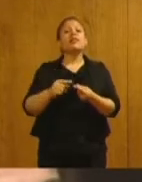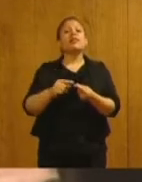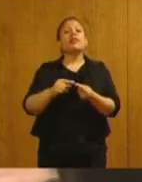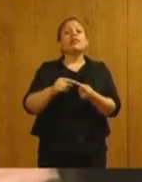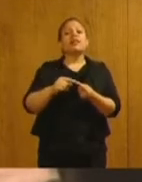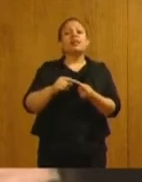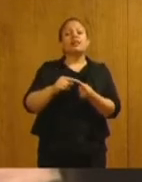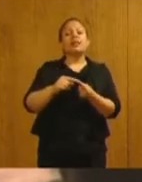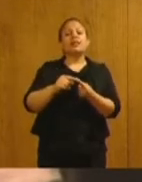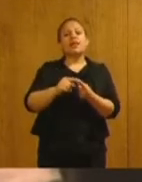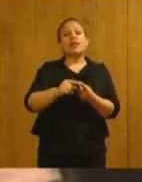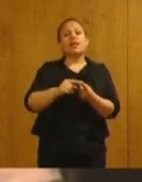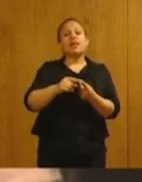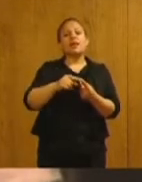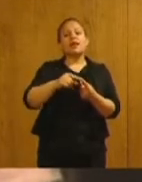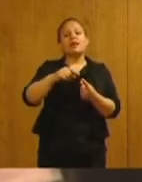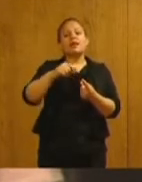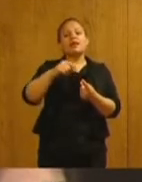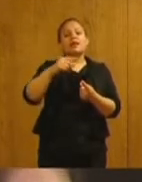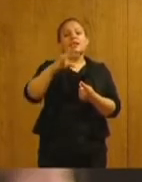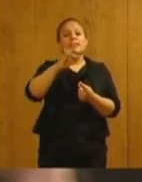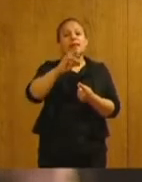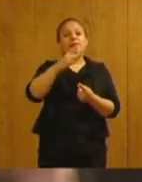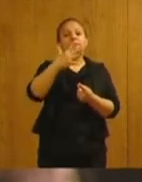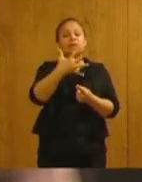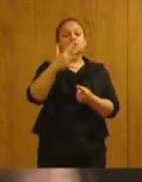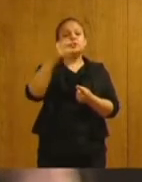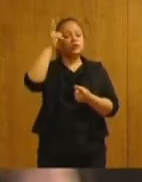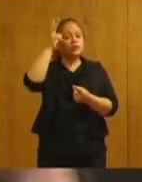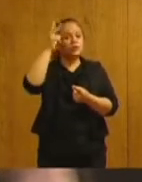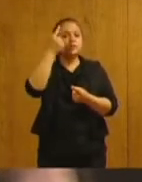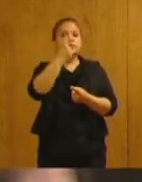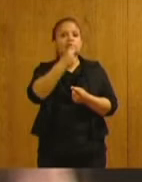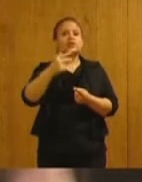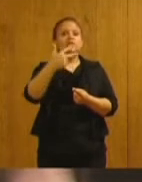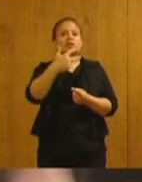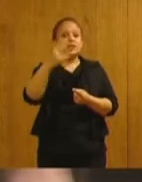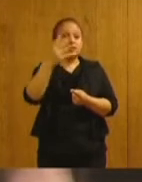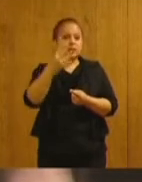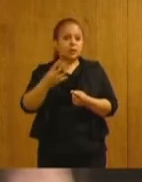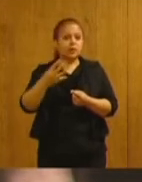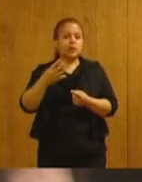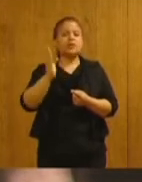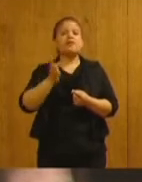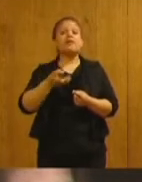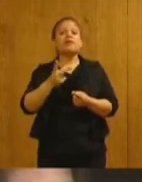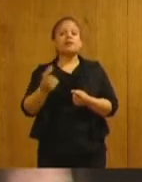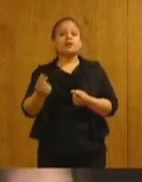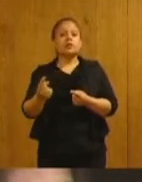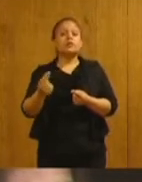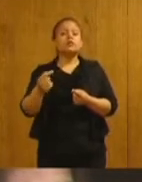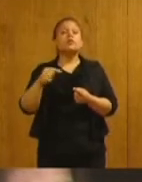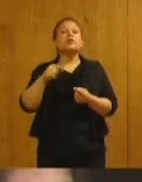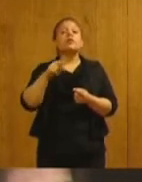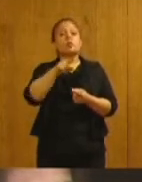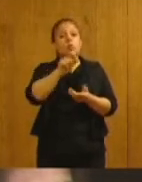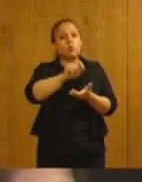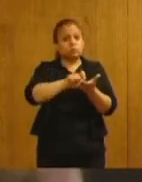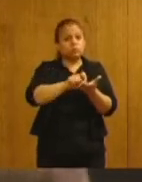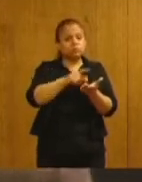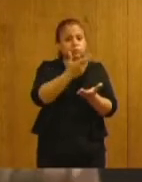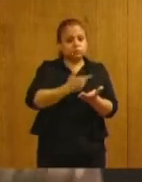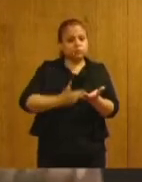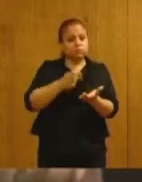de asuntos entrados. Ellos son el letra D, 58134 barra 21, de su autoría, señor